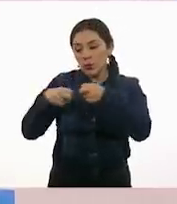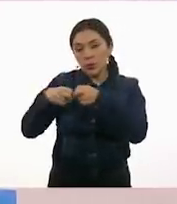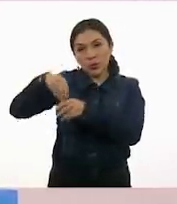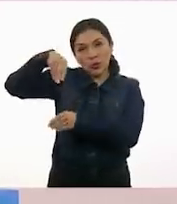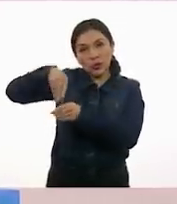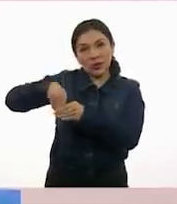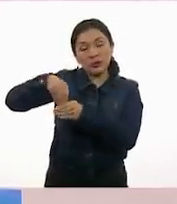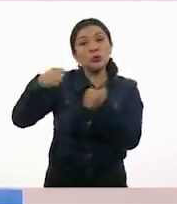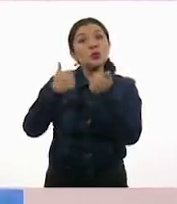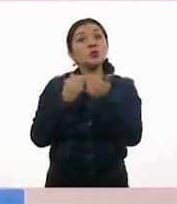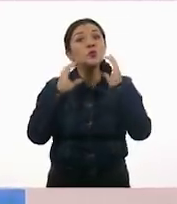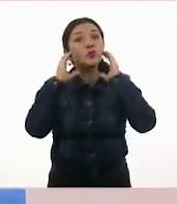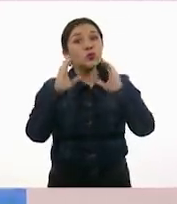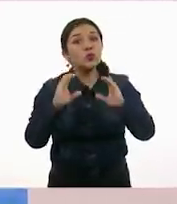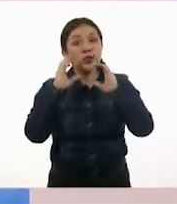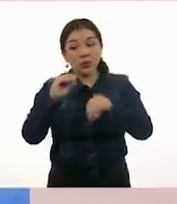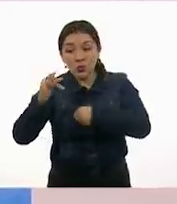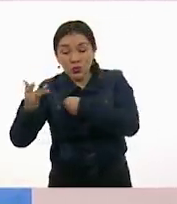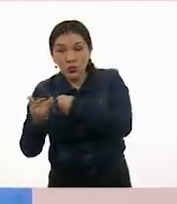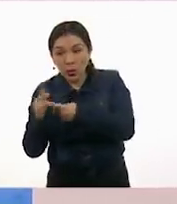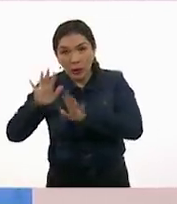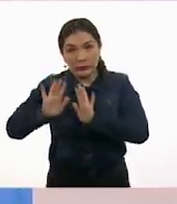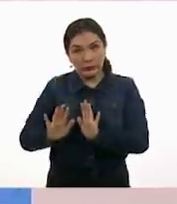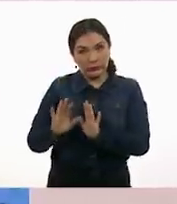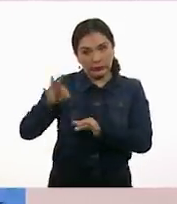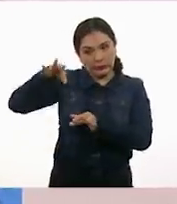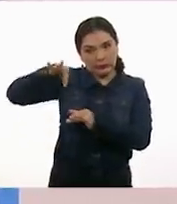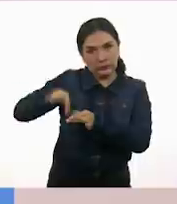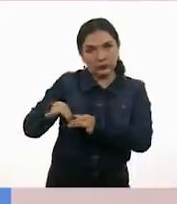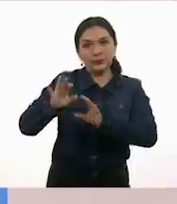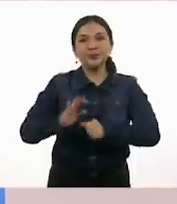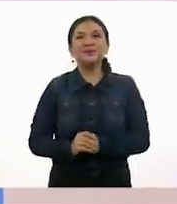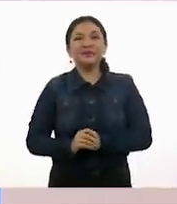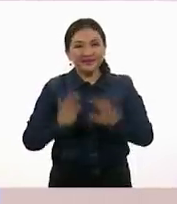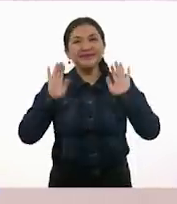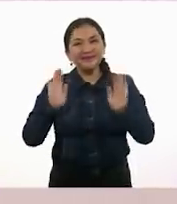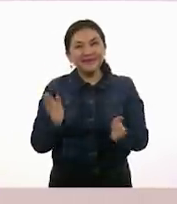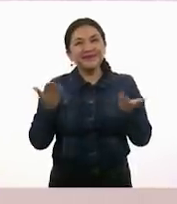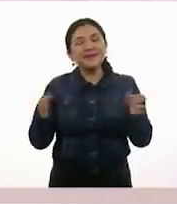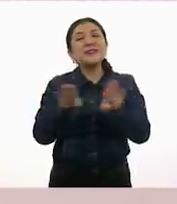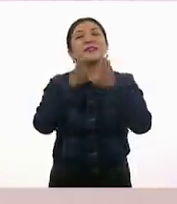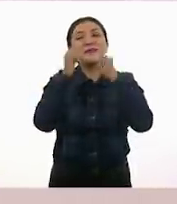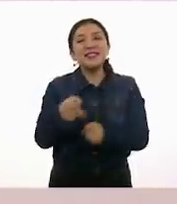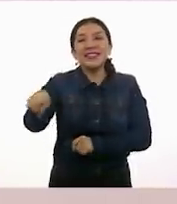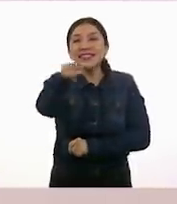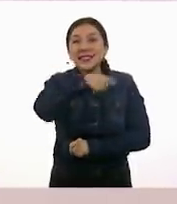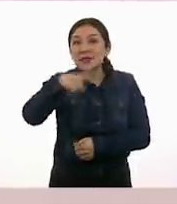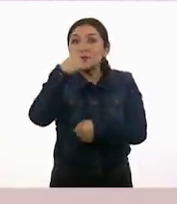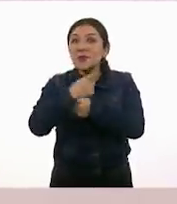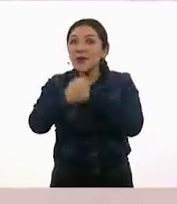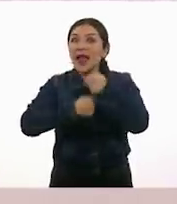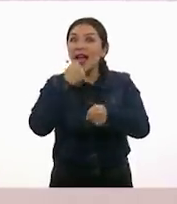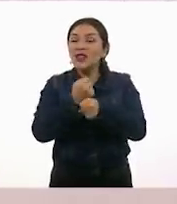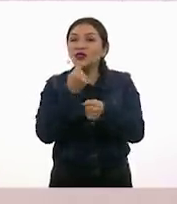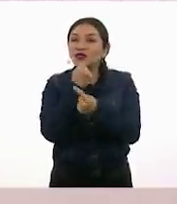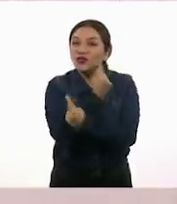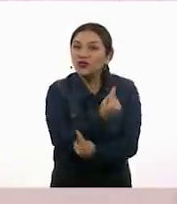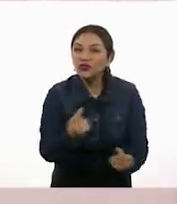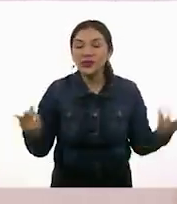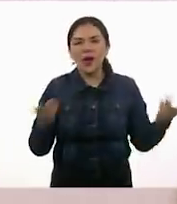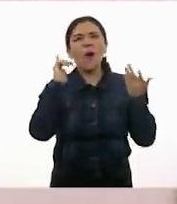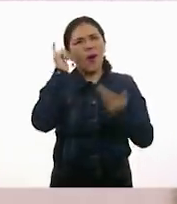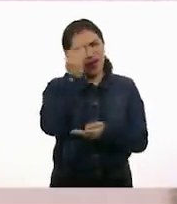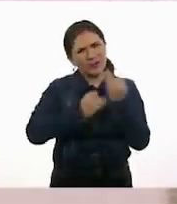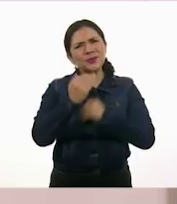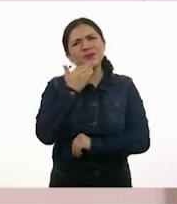plástico con mucho cuidado de no tocarlo. Ahora sí, ¿cómo están niñas y niños de primer grado de primaria? Espero que